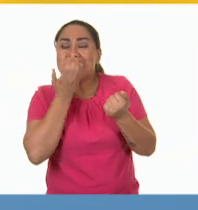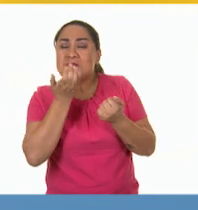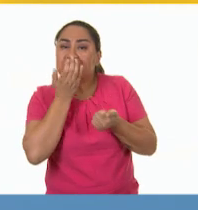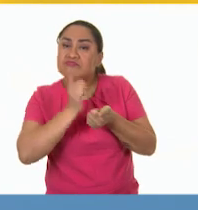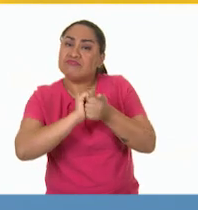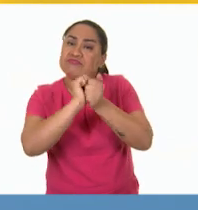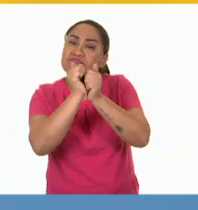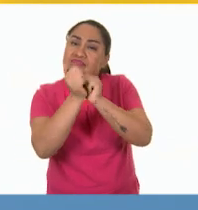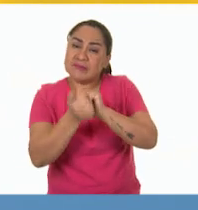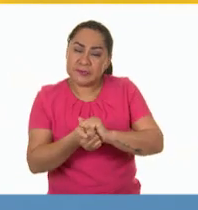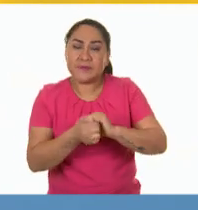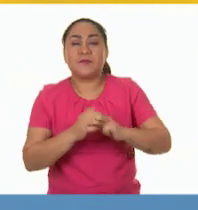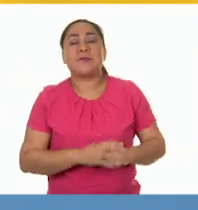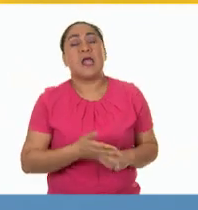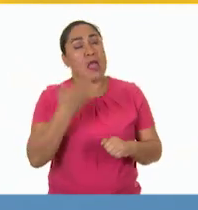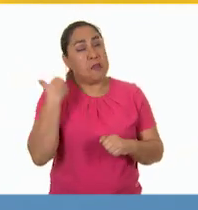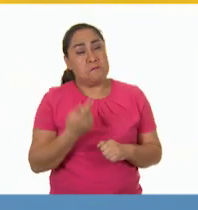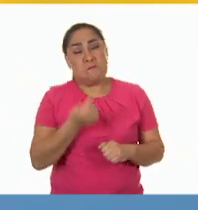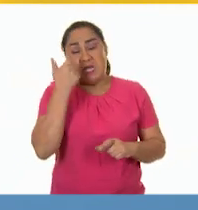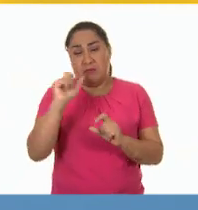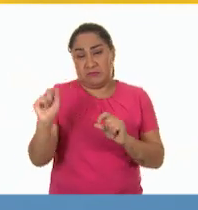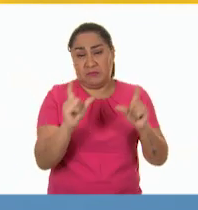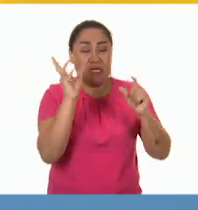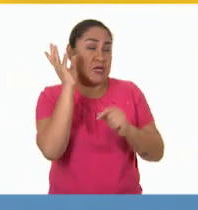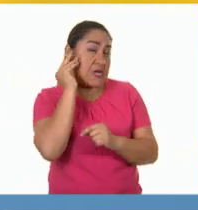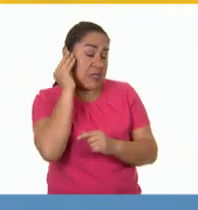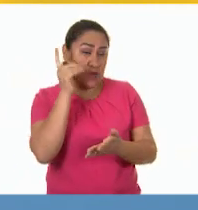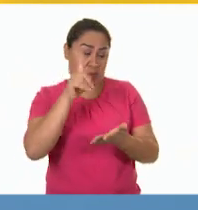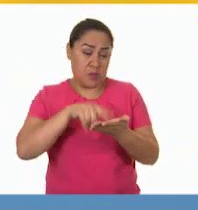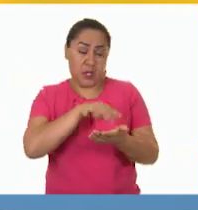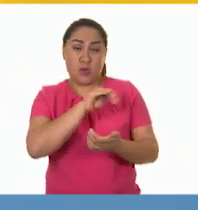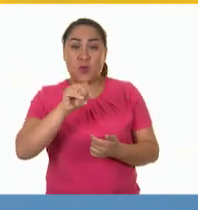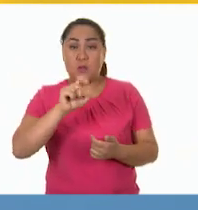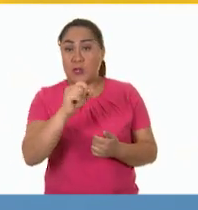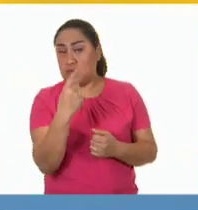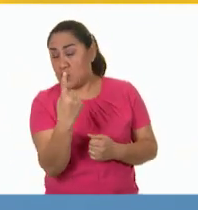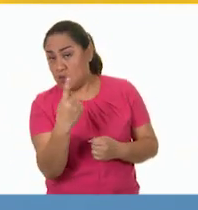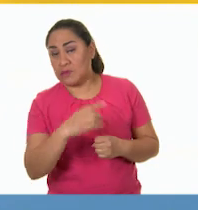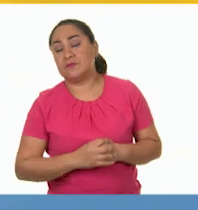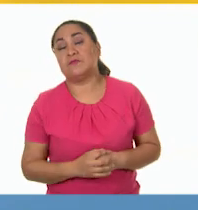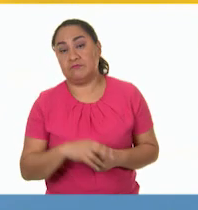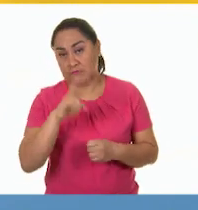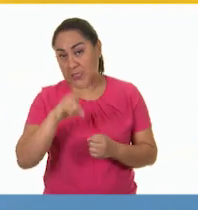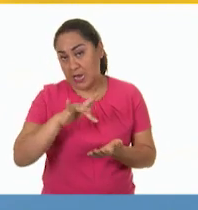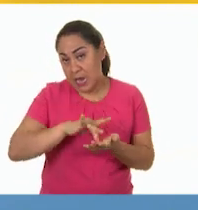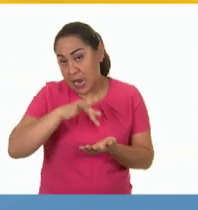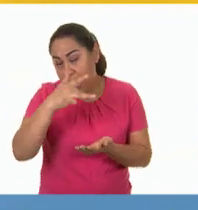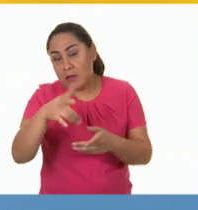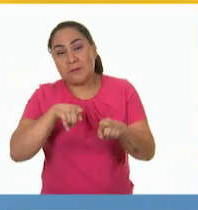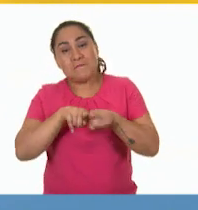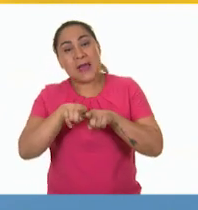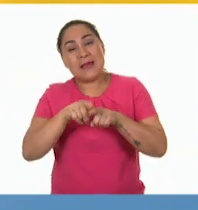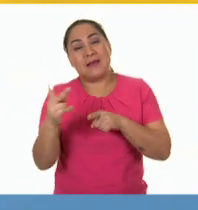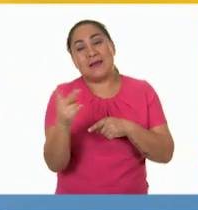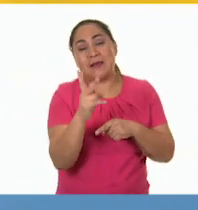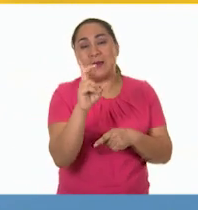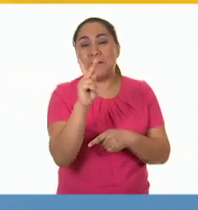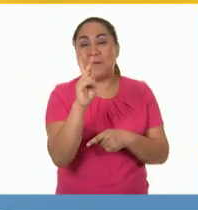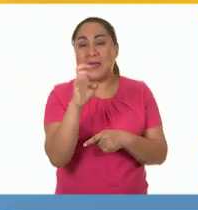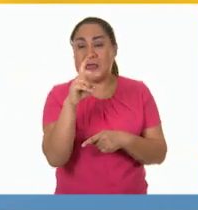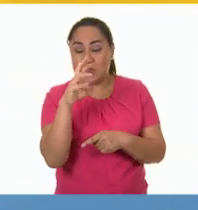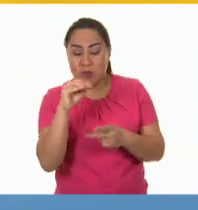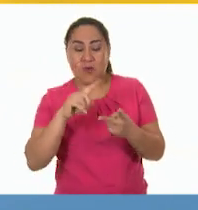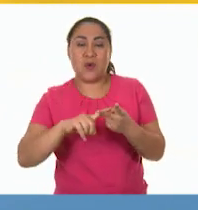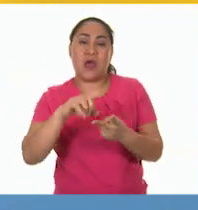La primera emisión oficial de radio se dio en el año de 1921 y esto fue gracias a los hermanos Pedro y Adolfo Gómez